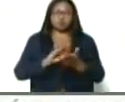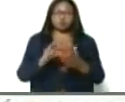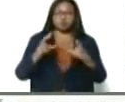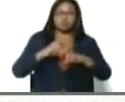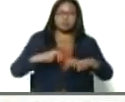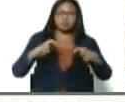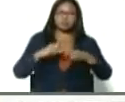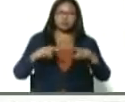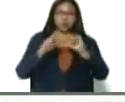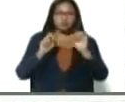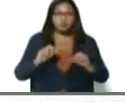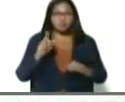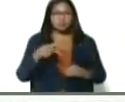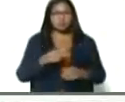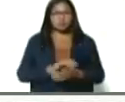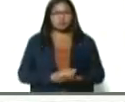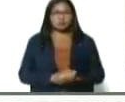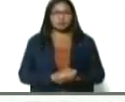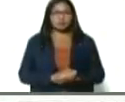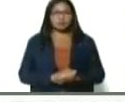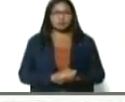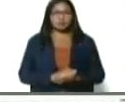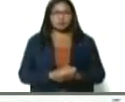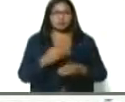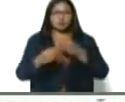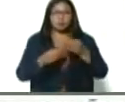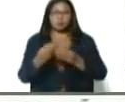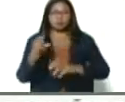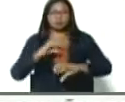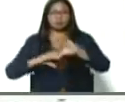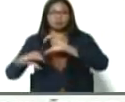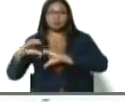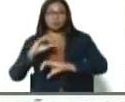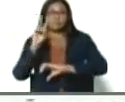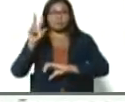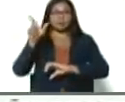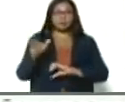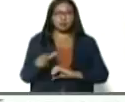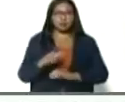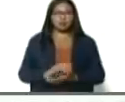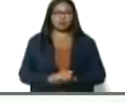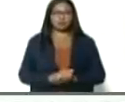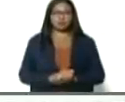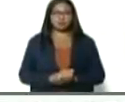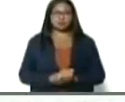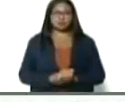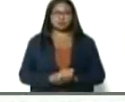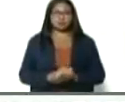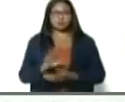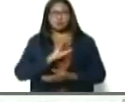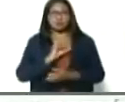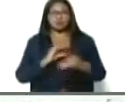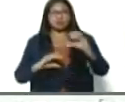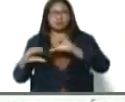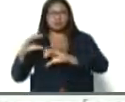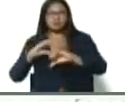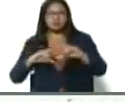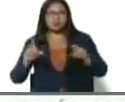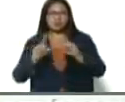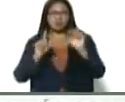investigación, de cómo los científicos venezolanos, las científicas, se han